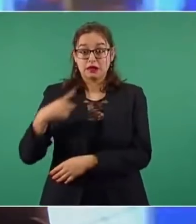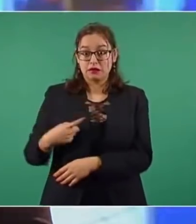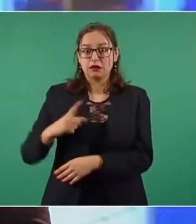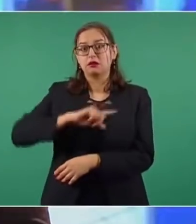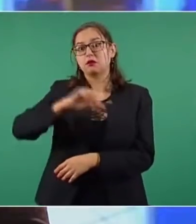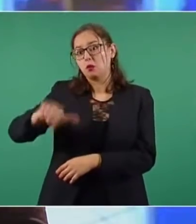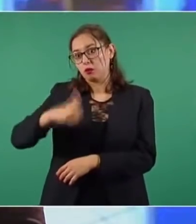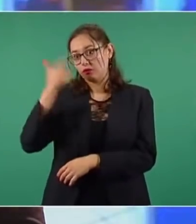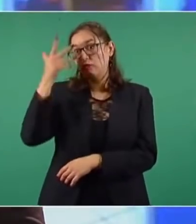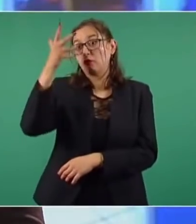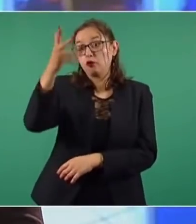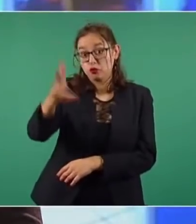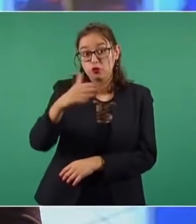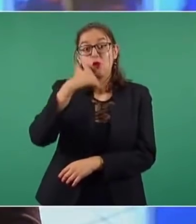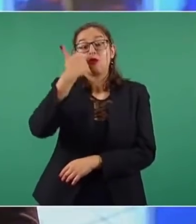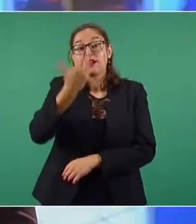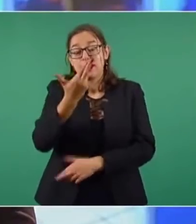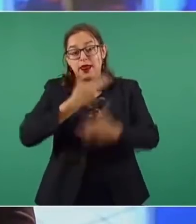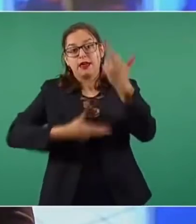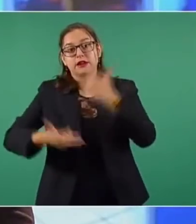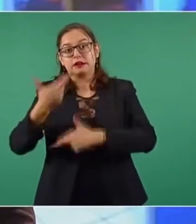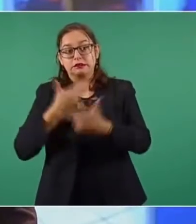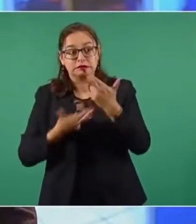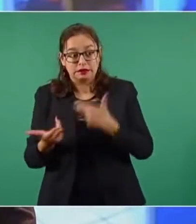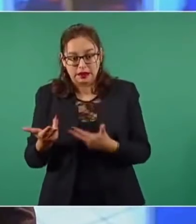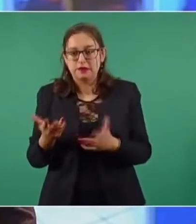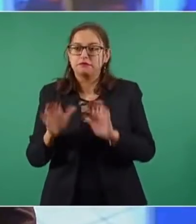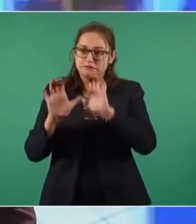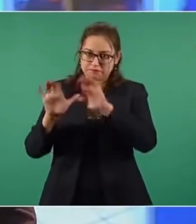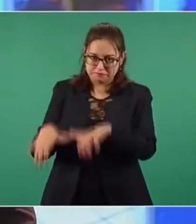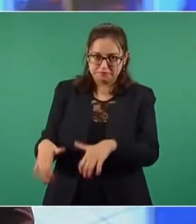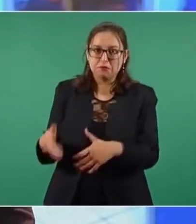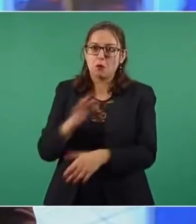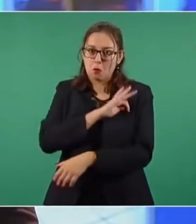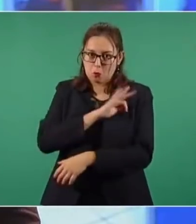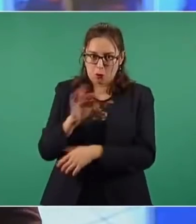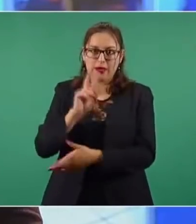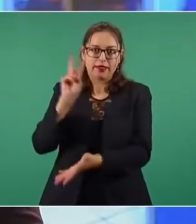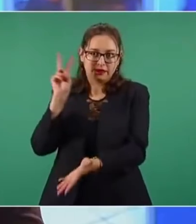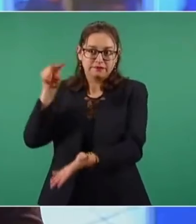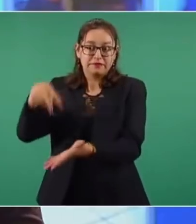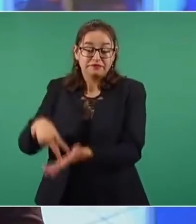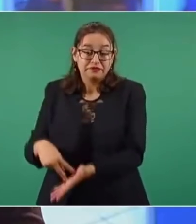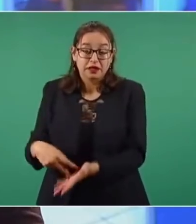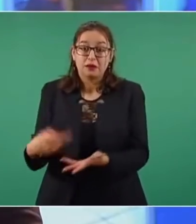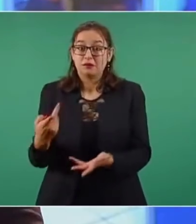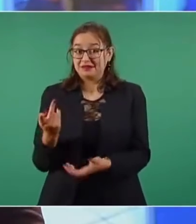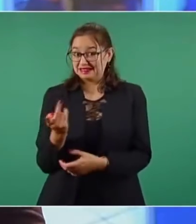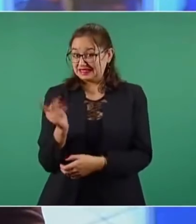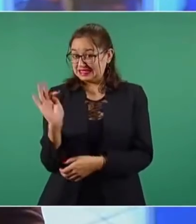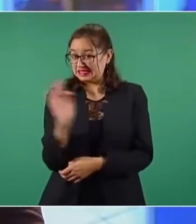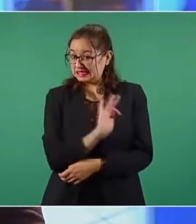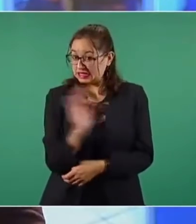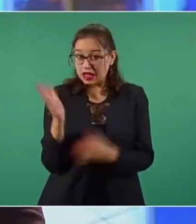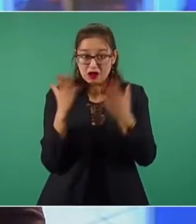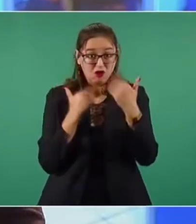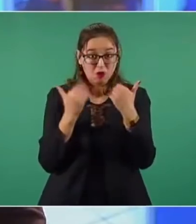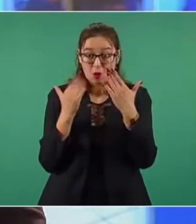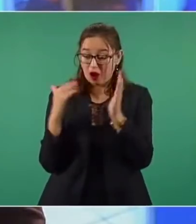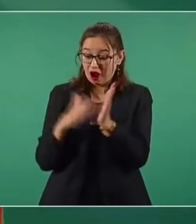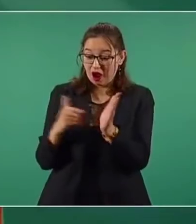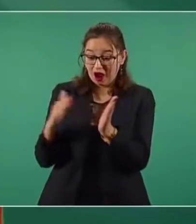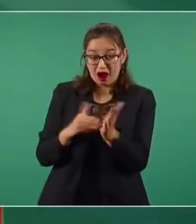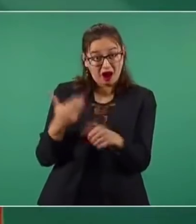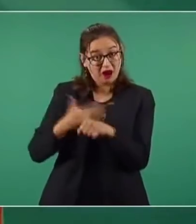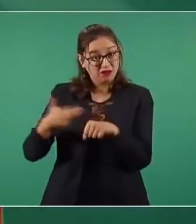este medio a los padres de familia que si por alguna situación decidieron no enviar a su pequeño o no se puede enviar, sí hagan, se acerquen a